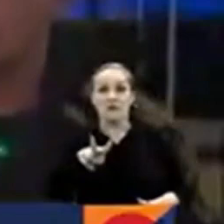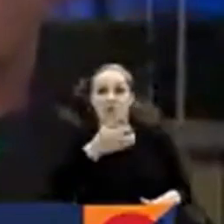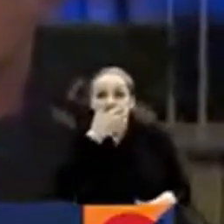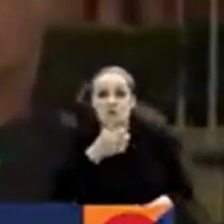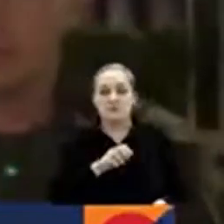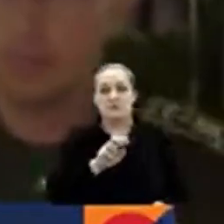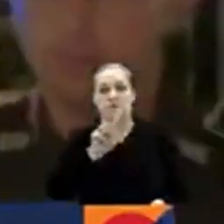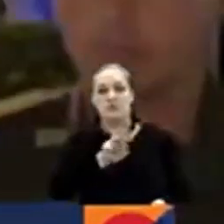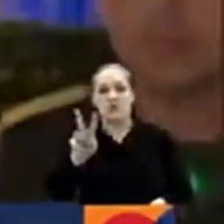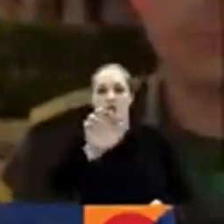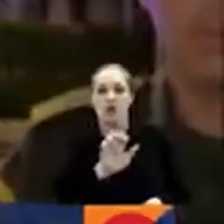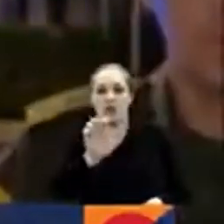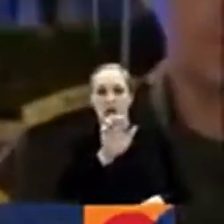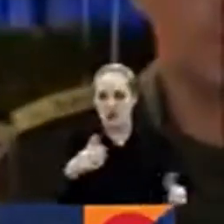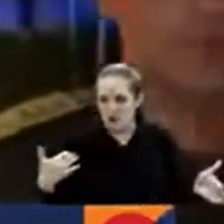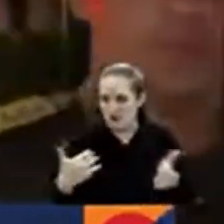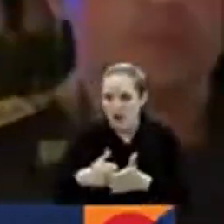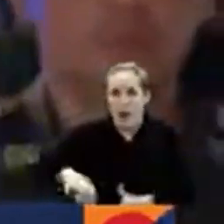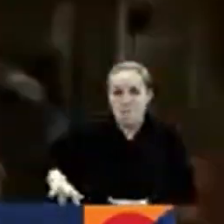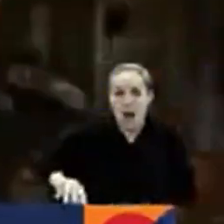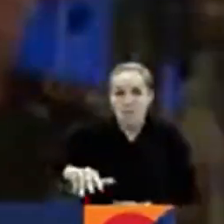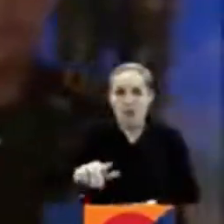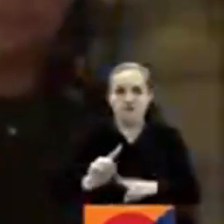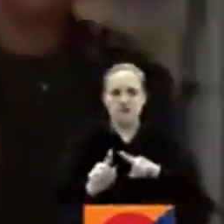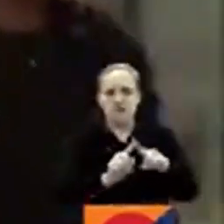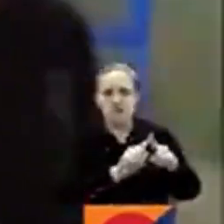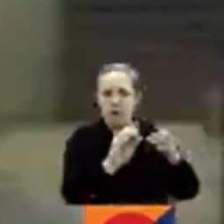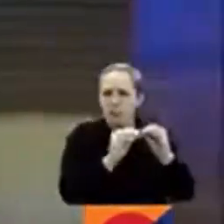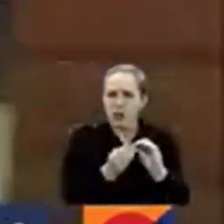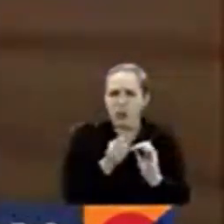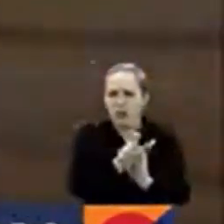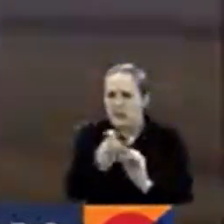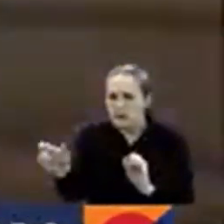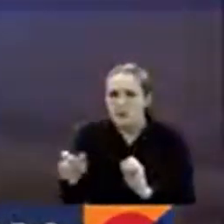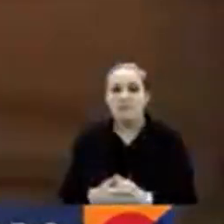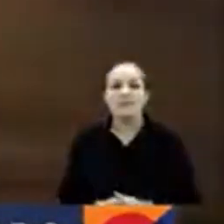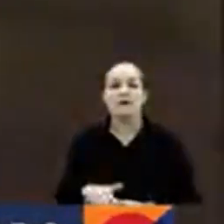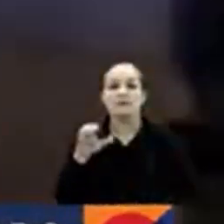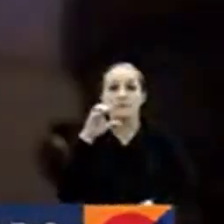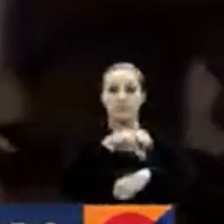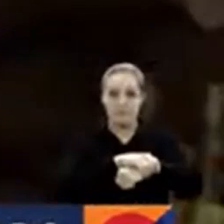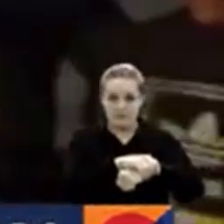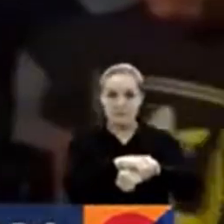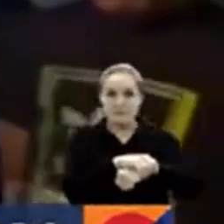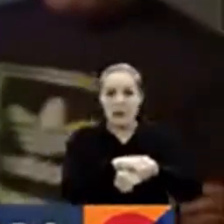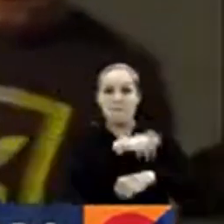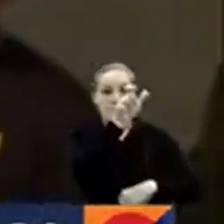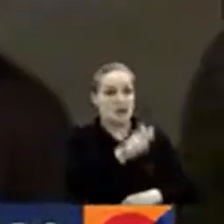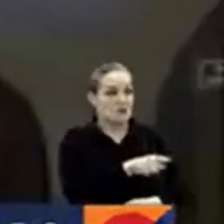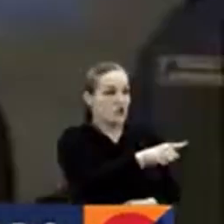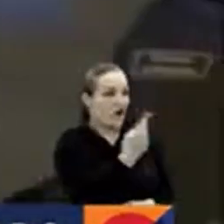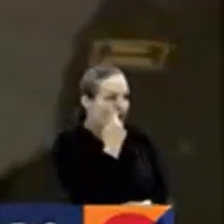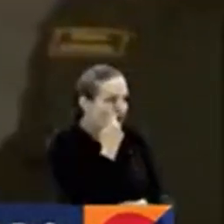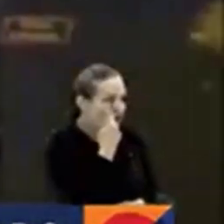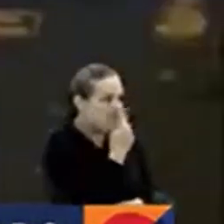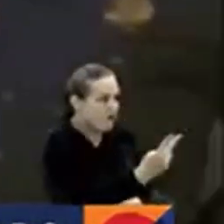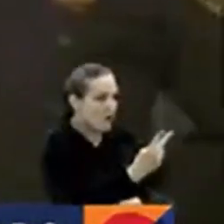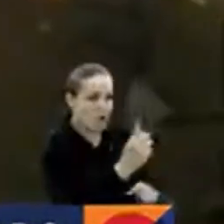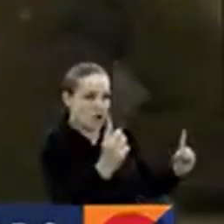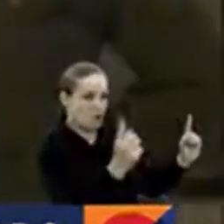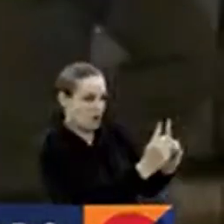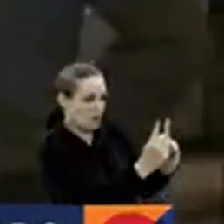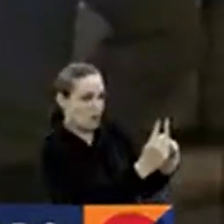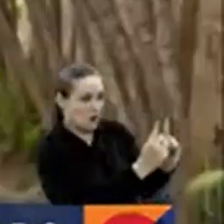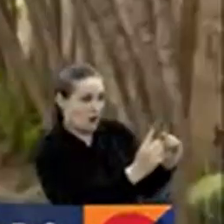sujetos que han cometido hurto en varias modalidades. Una captura que tenemos en flagrancia por hurto a persona en la